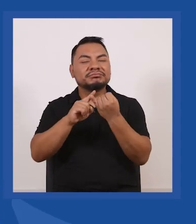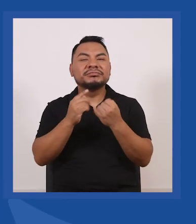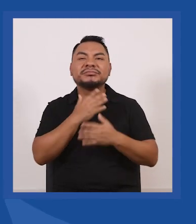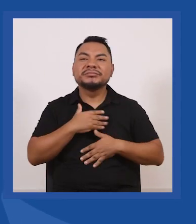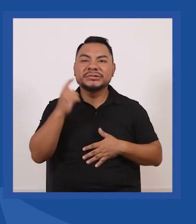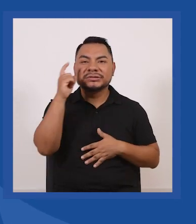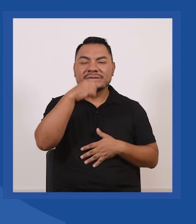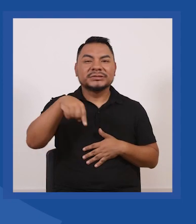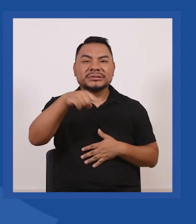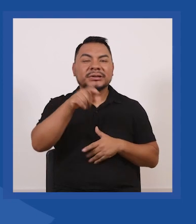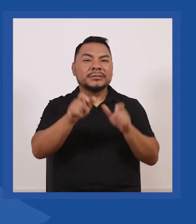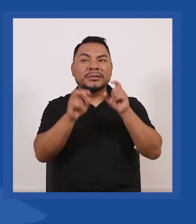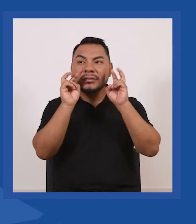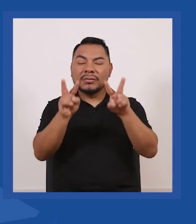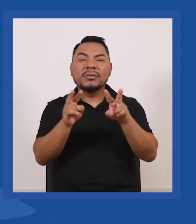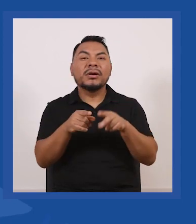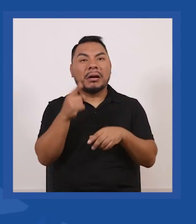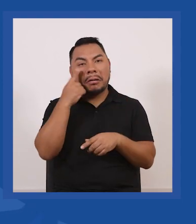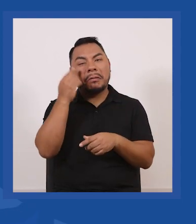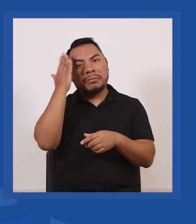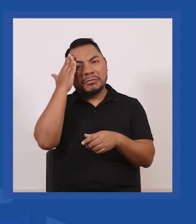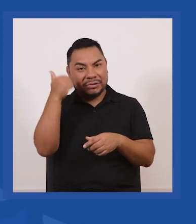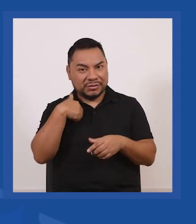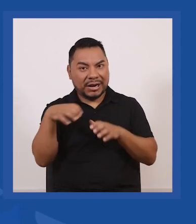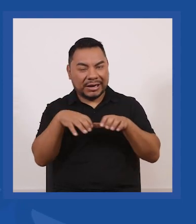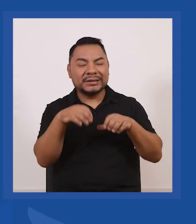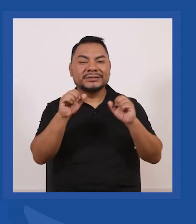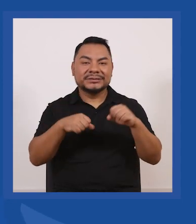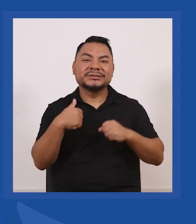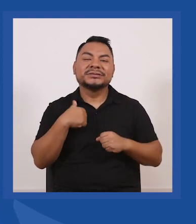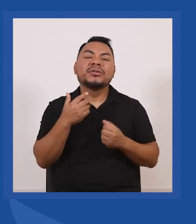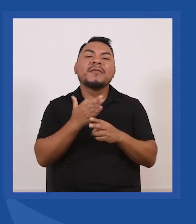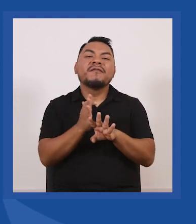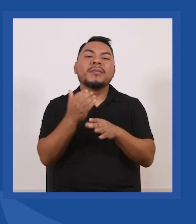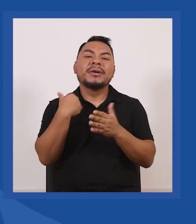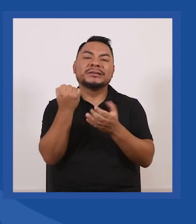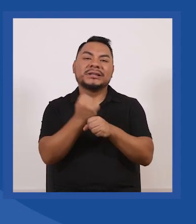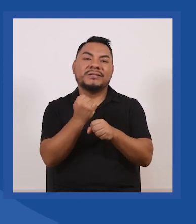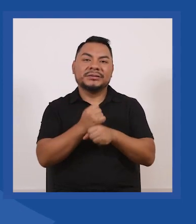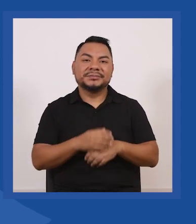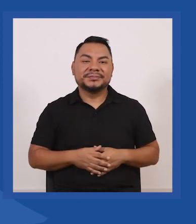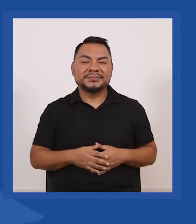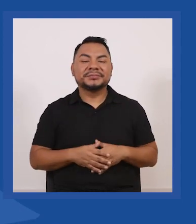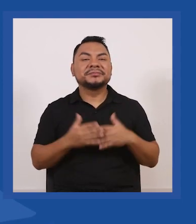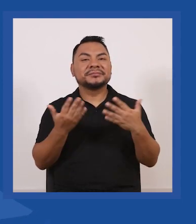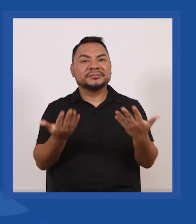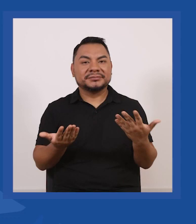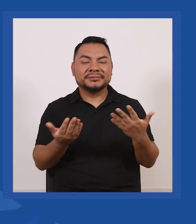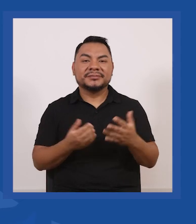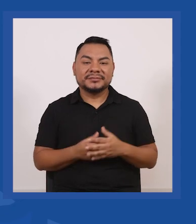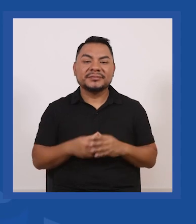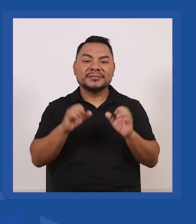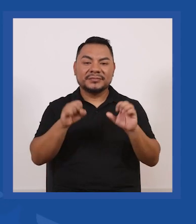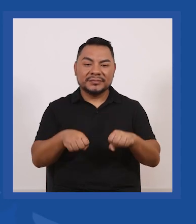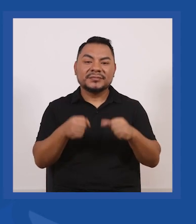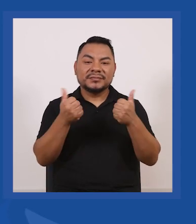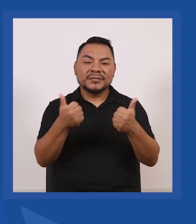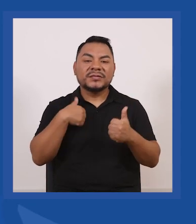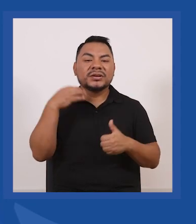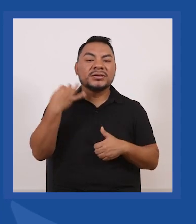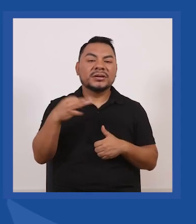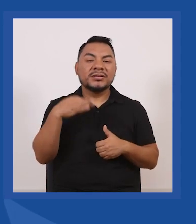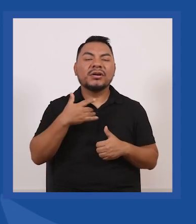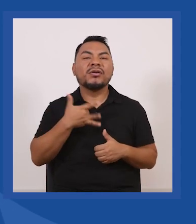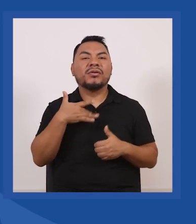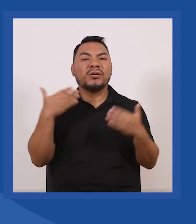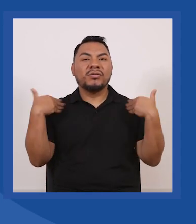la crítica va a decir Gato no sabe lo que hace pero esa es mi forma de trabajar así que bueno yo